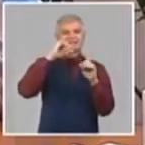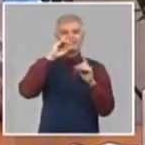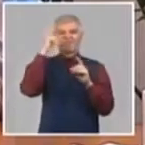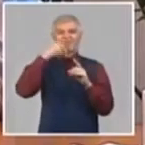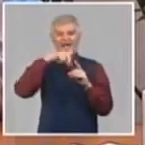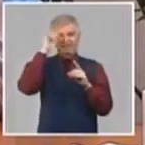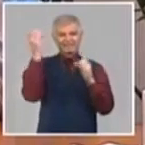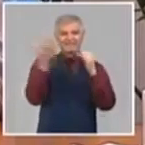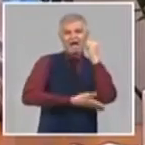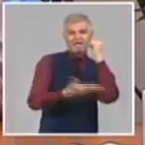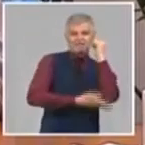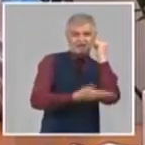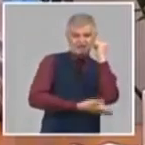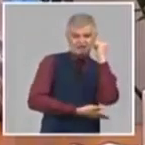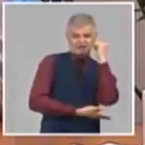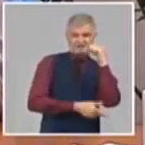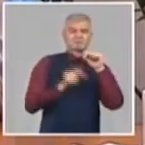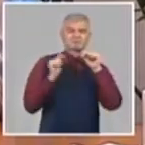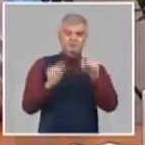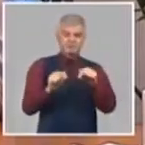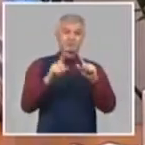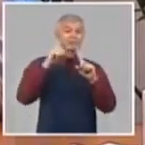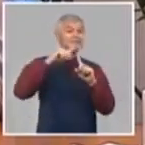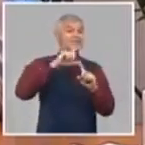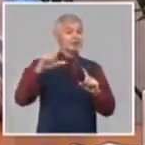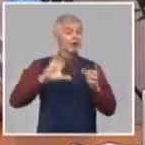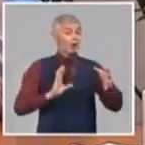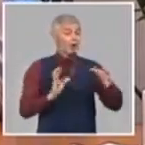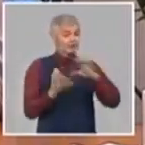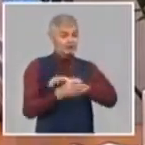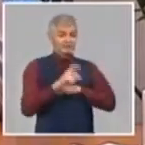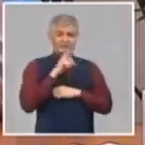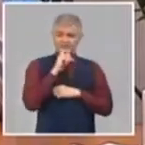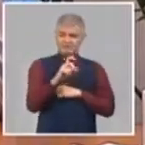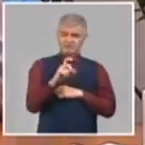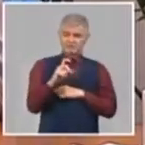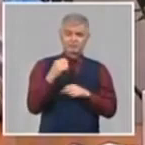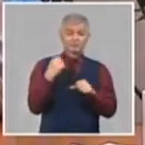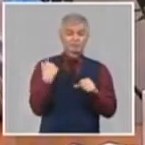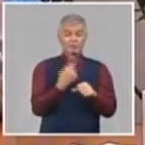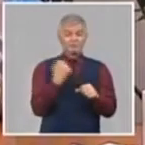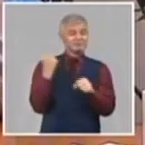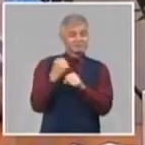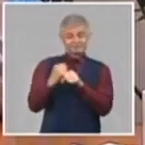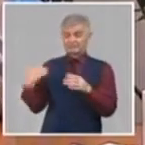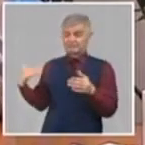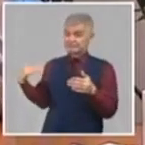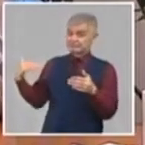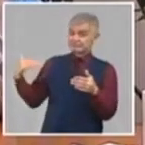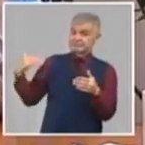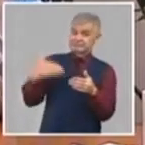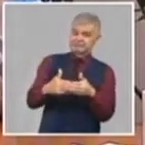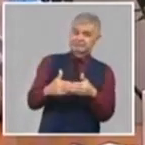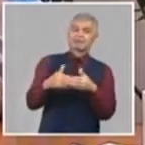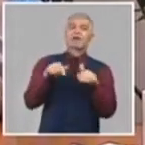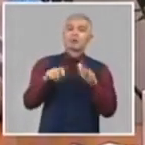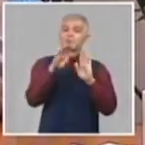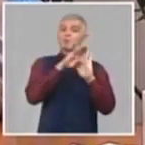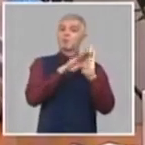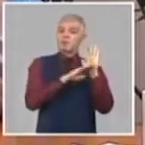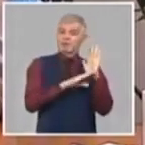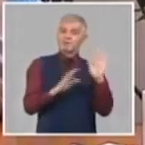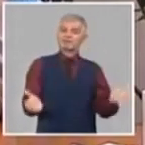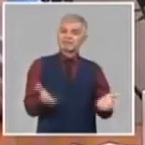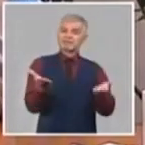un tema complejo, es difícil, venimos trabajando hace un tiempo, una directiva que está dentro del programa de